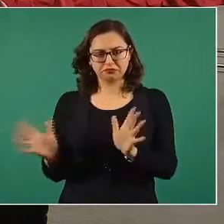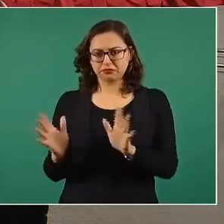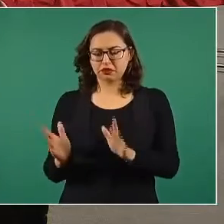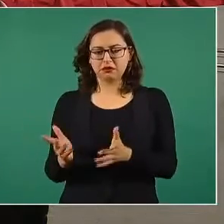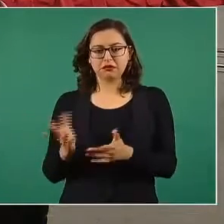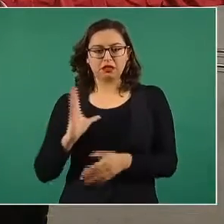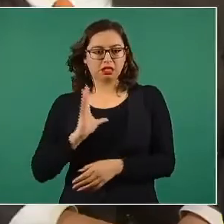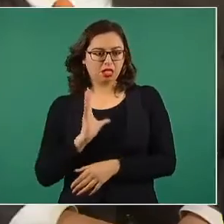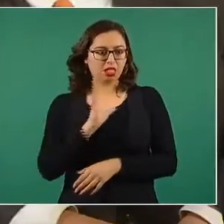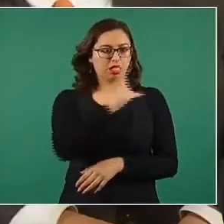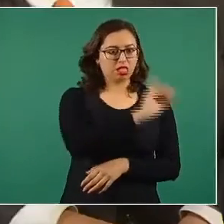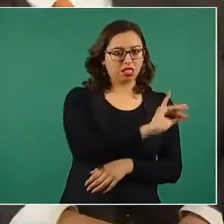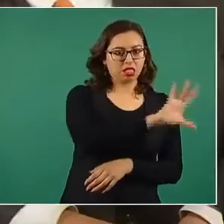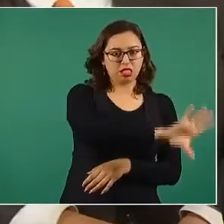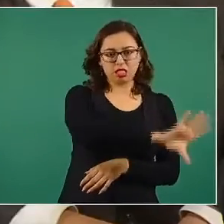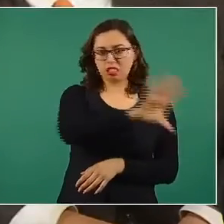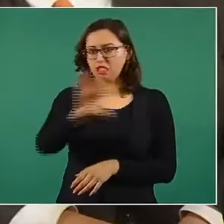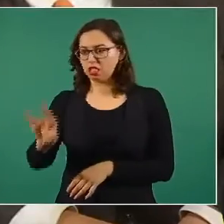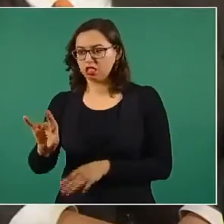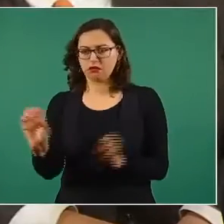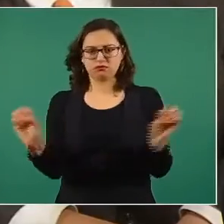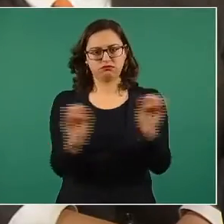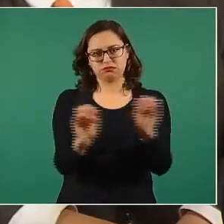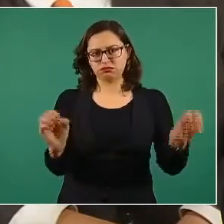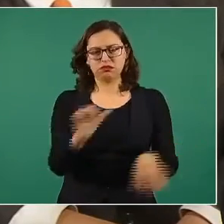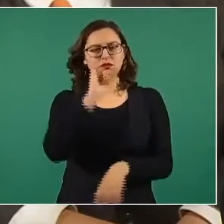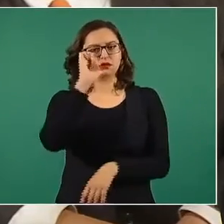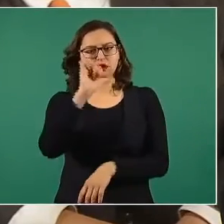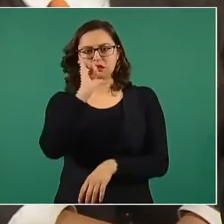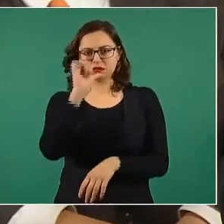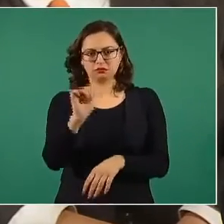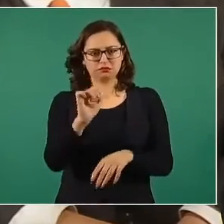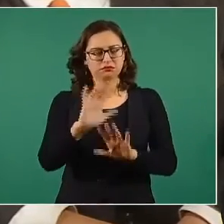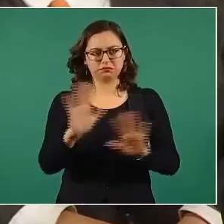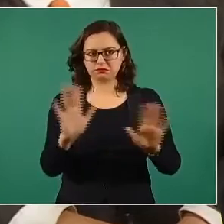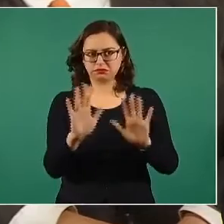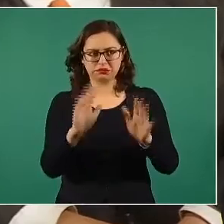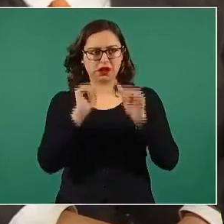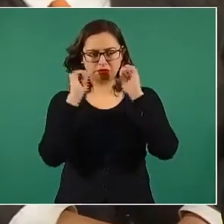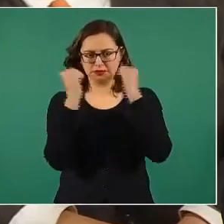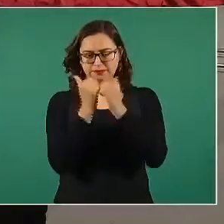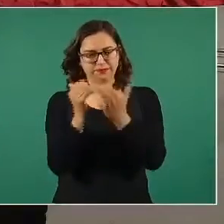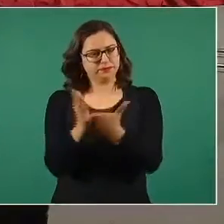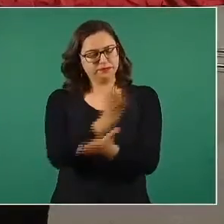y se